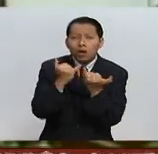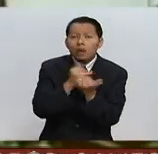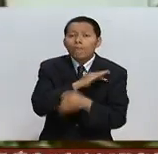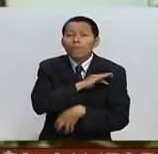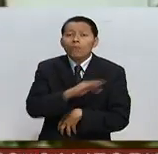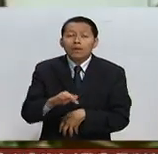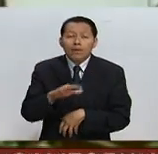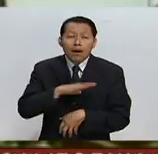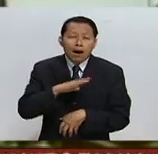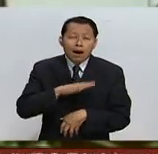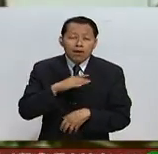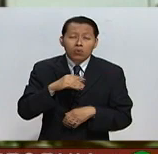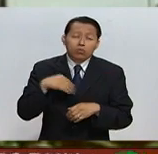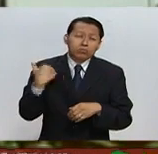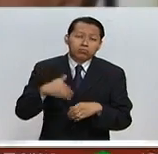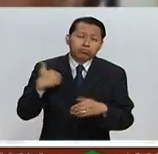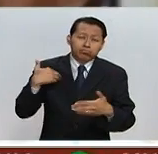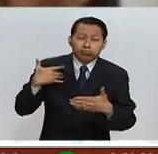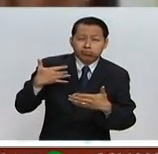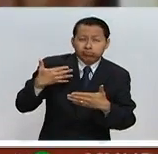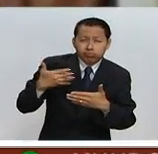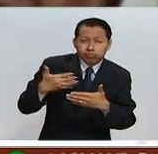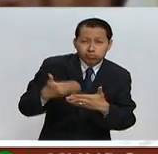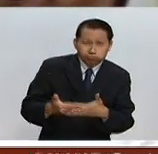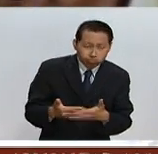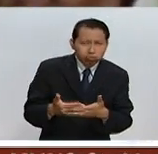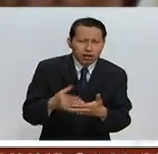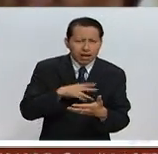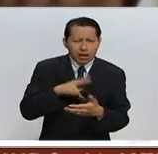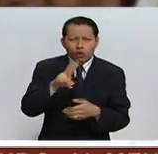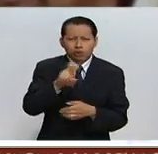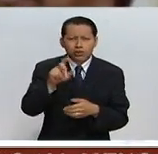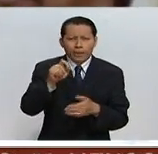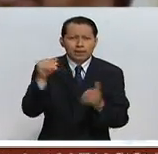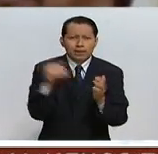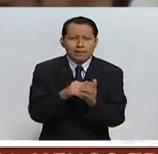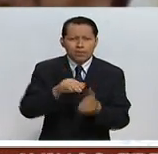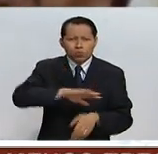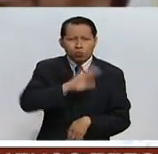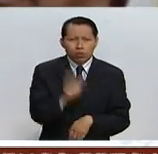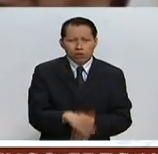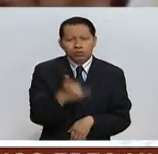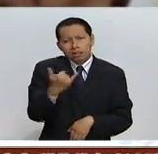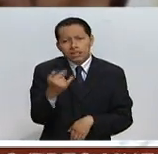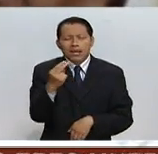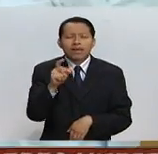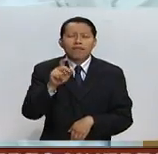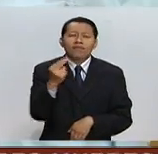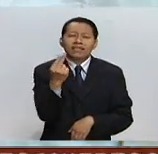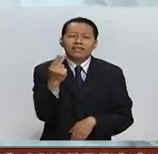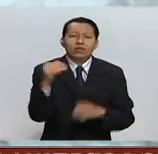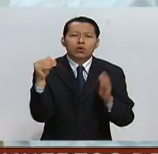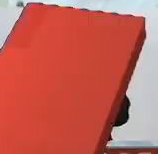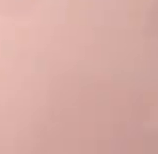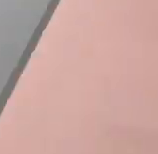conflicto armado de más de medio siglo que ha dejado cerca de 220 mil muertos y 25 mil desaparecidos.